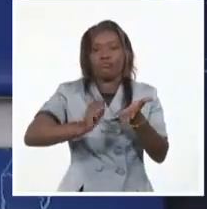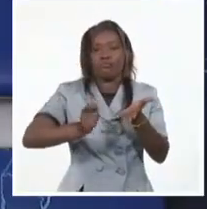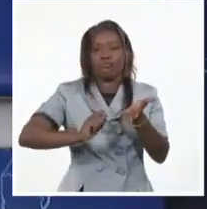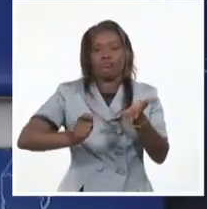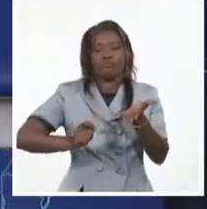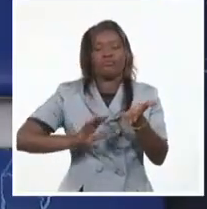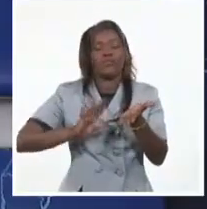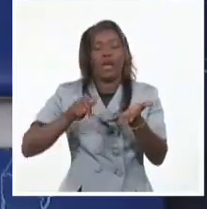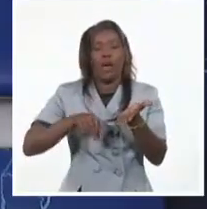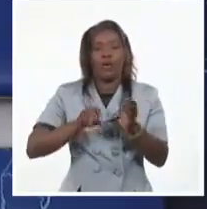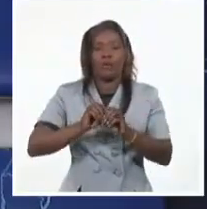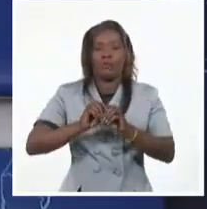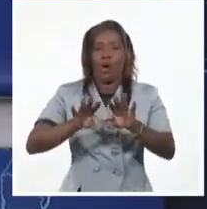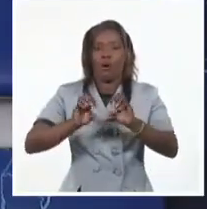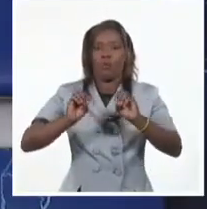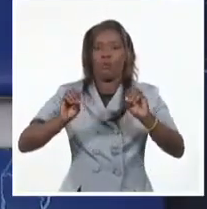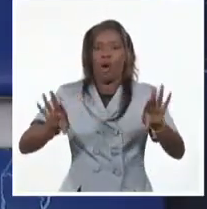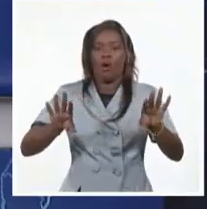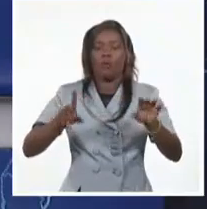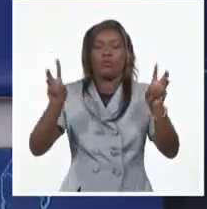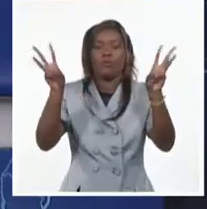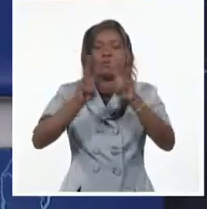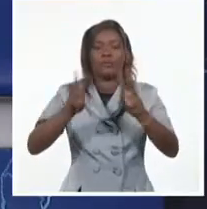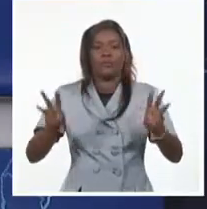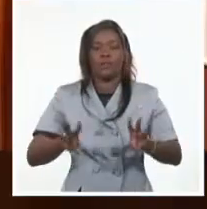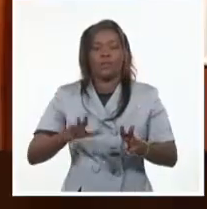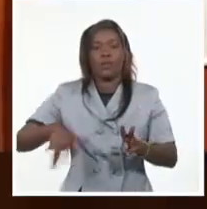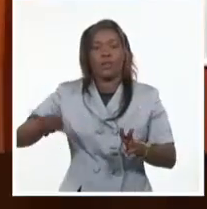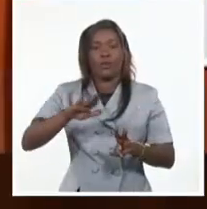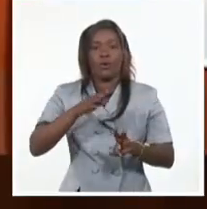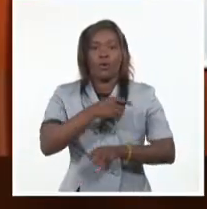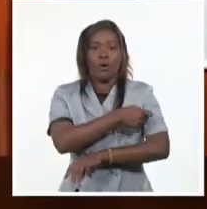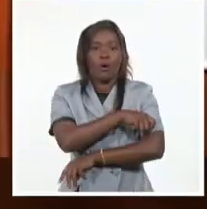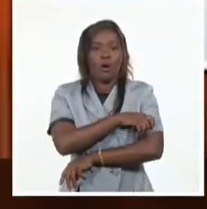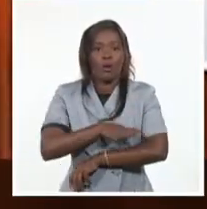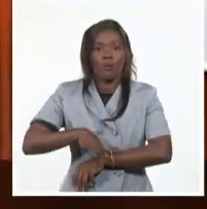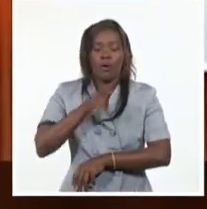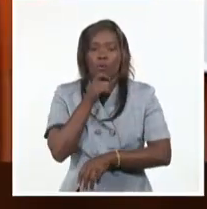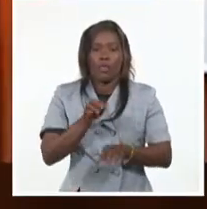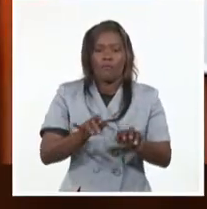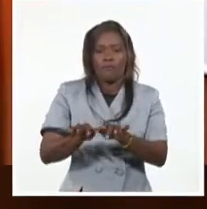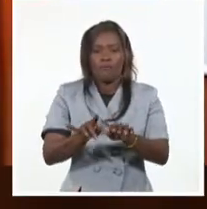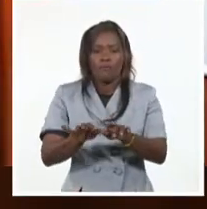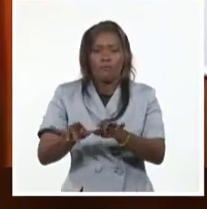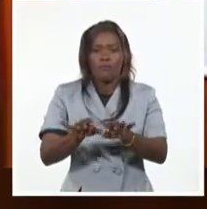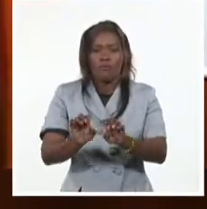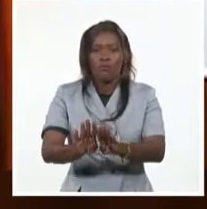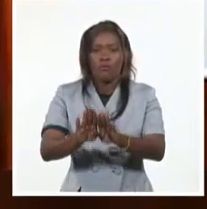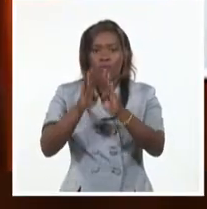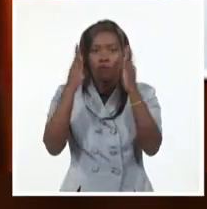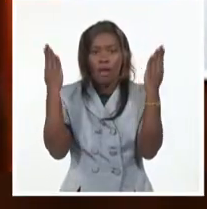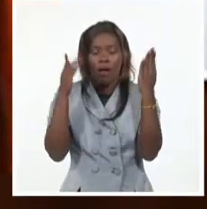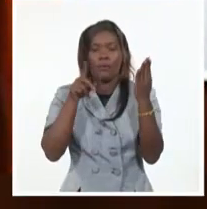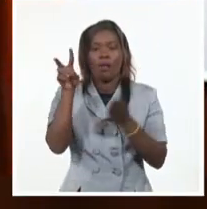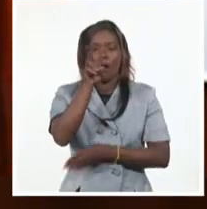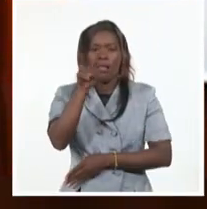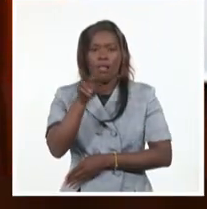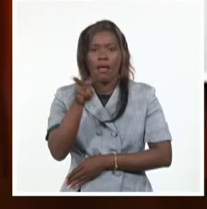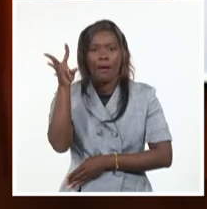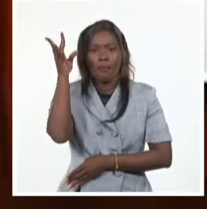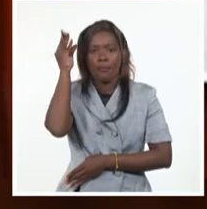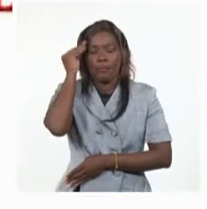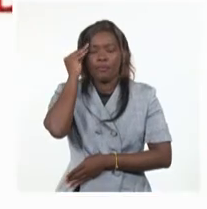hoy en el sitio web de ese órgano para consulta de la población. El objetivo que persigue dicha publicación es enriquecer a la